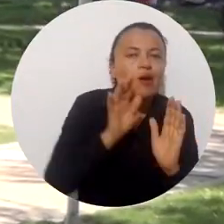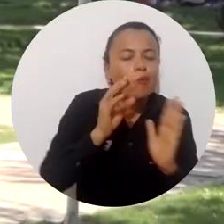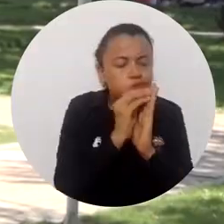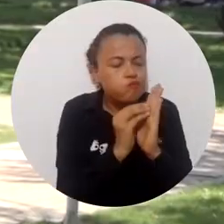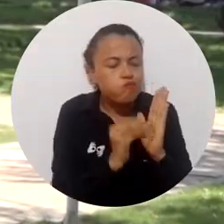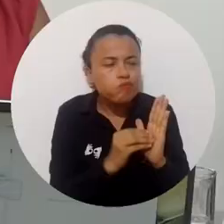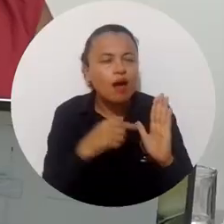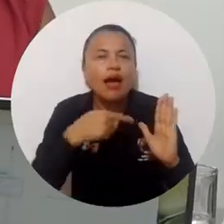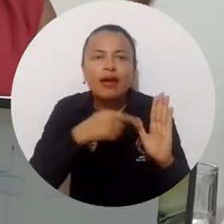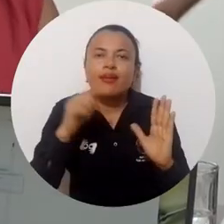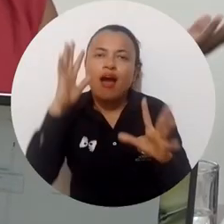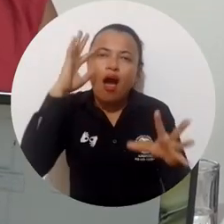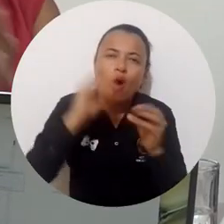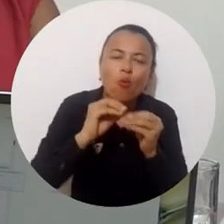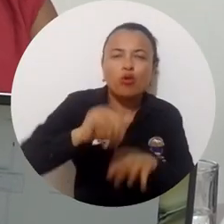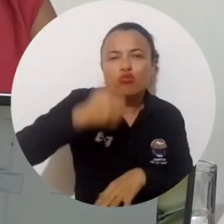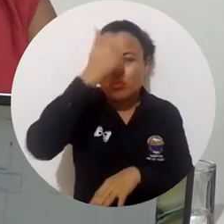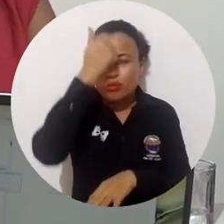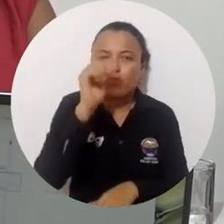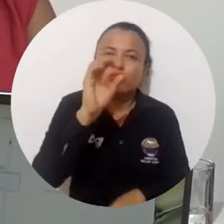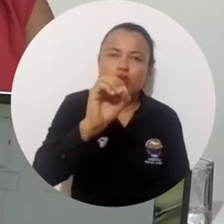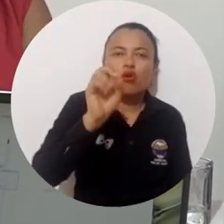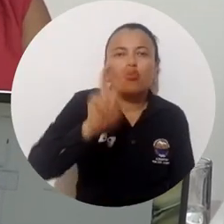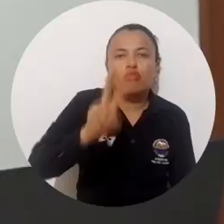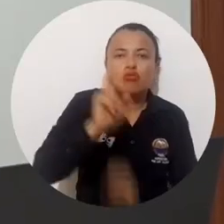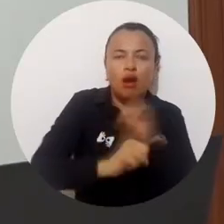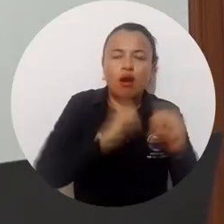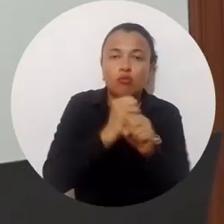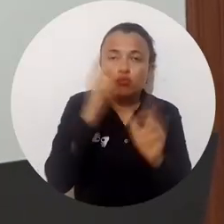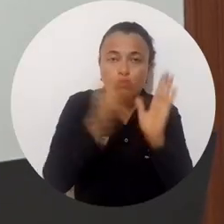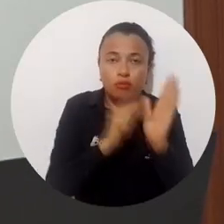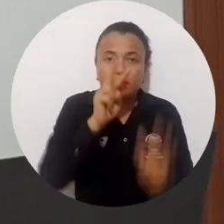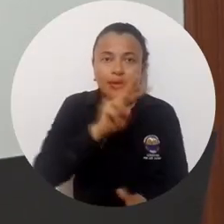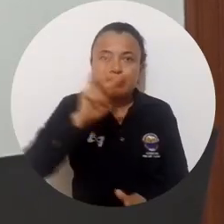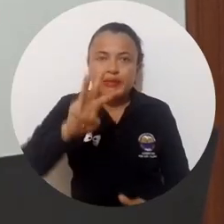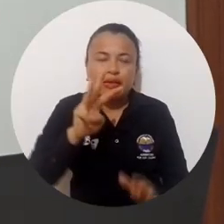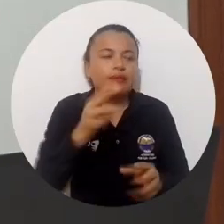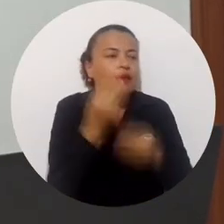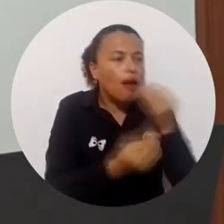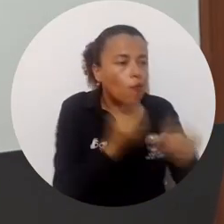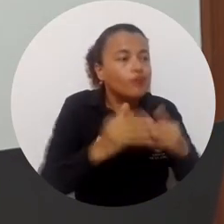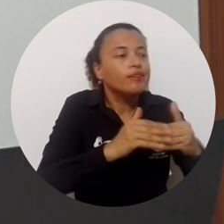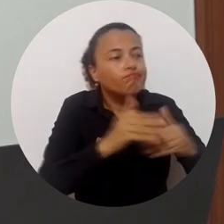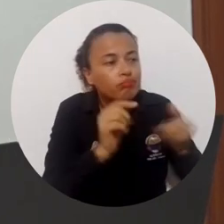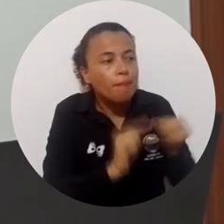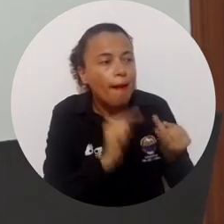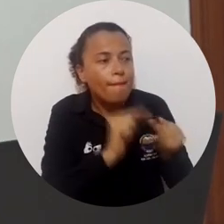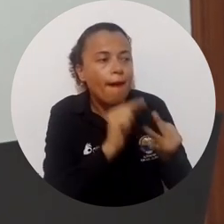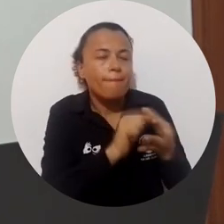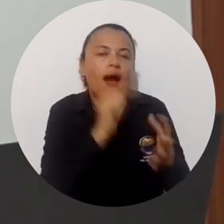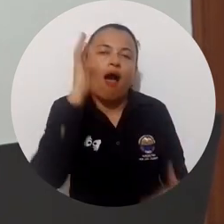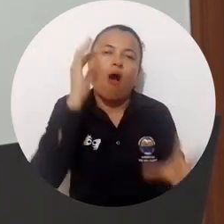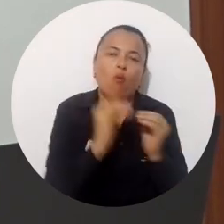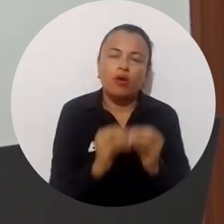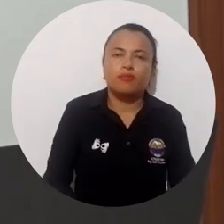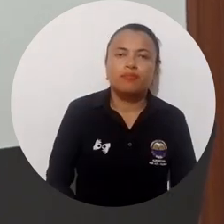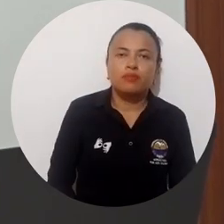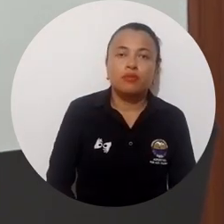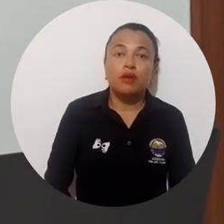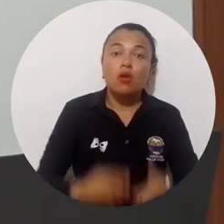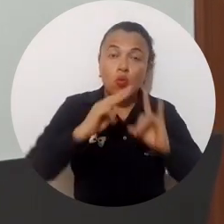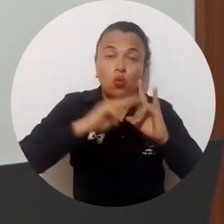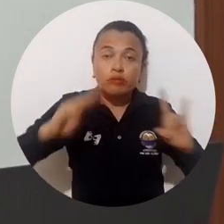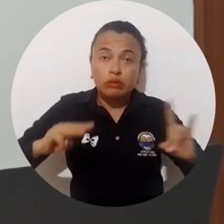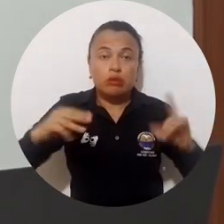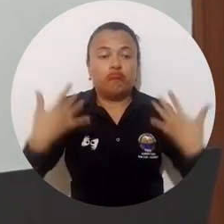cada uno de los lineamientos establecidos en el Acuerdo Superior 02 de 2023 y concertaron las líneas de acción. La Universidad